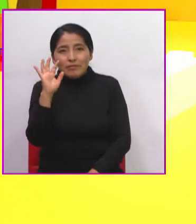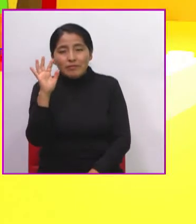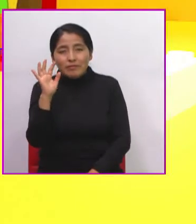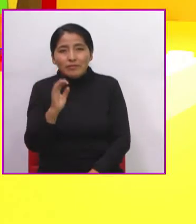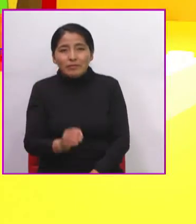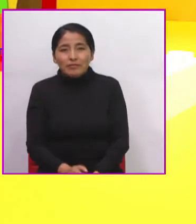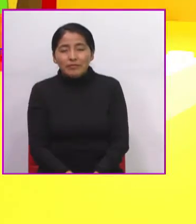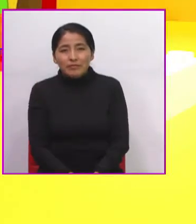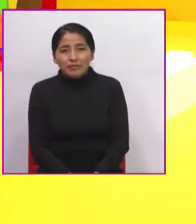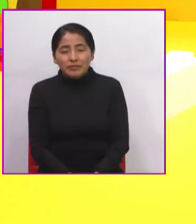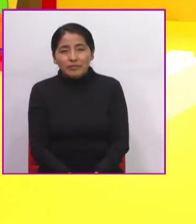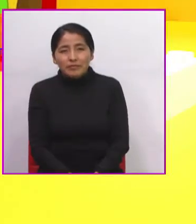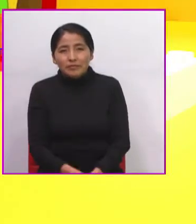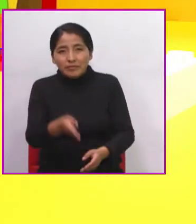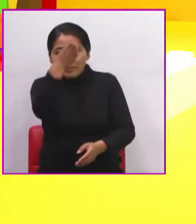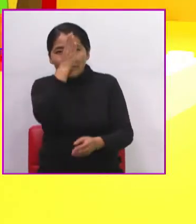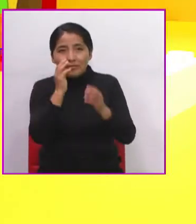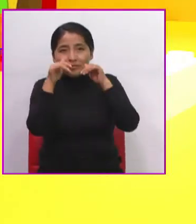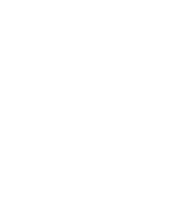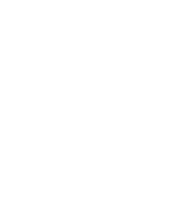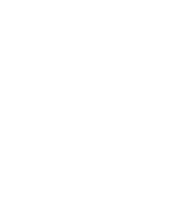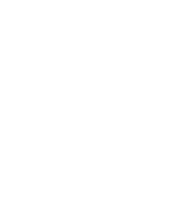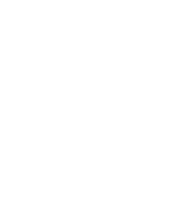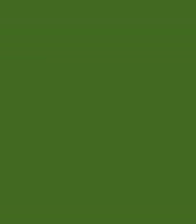Chao, chao, queridos niños. Que Dios los bendiga.